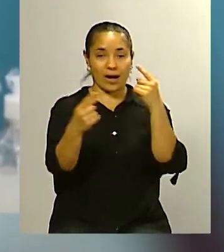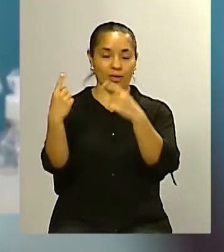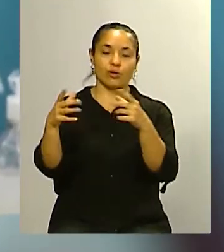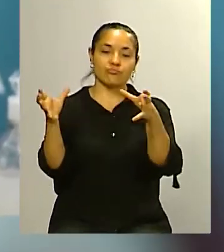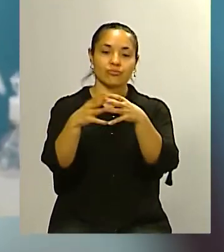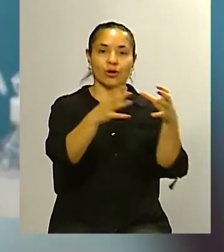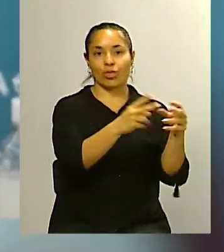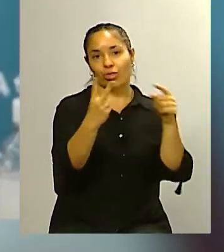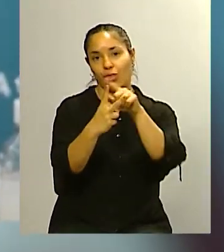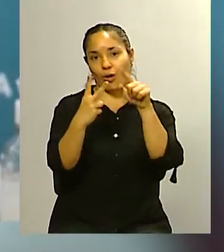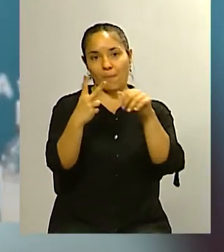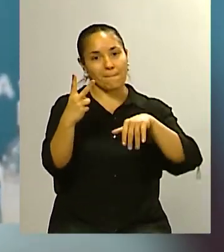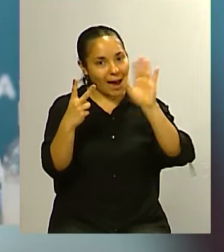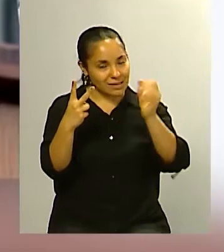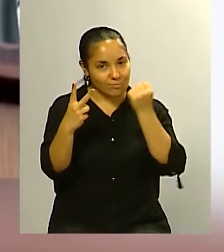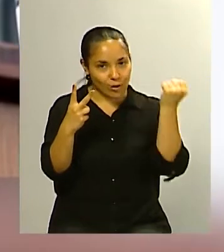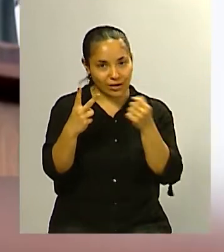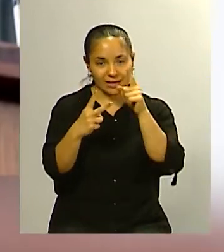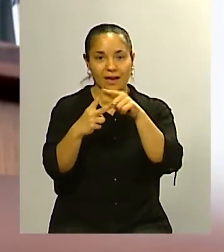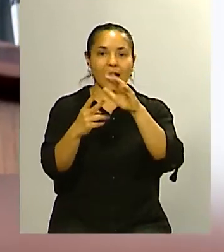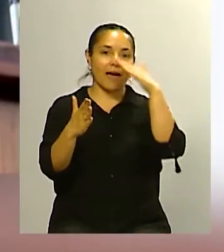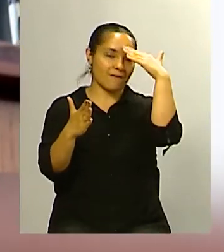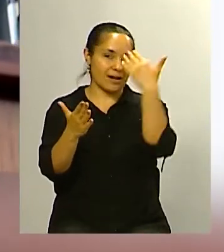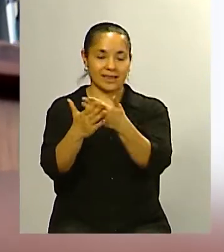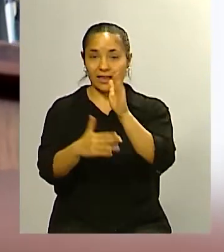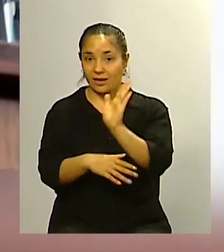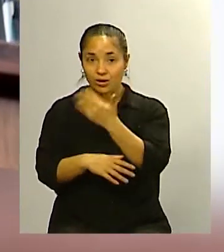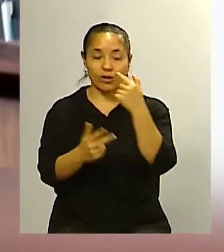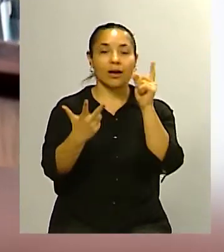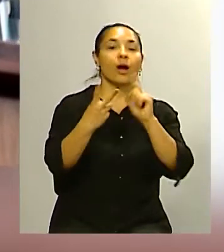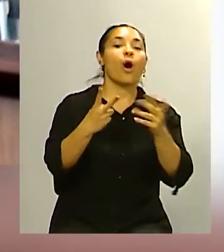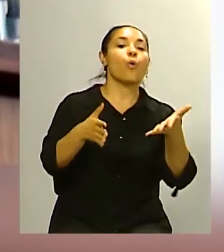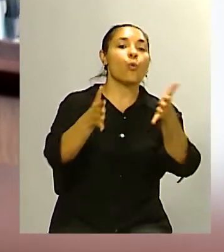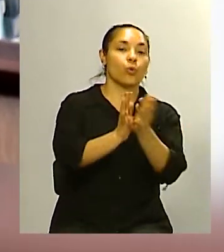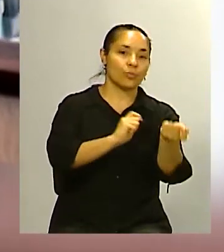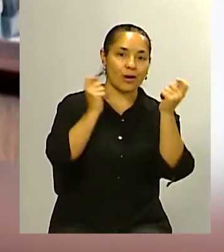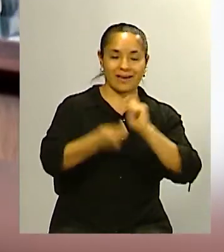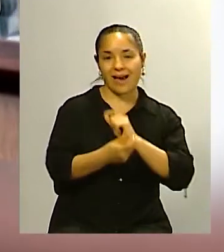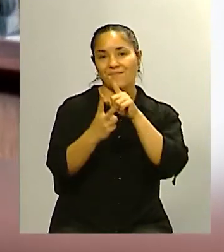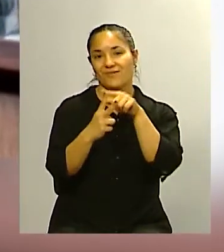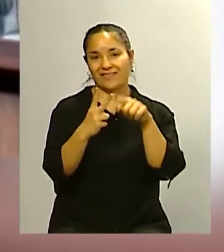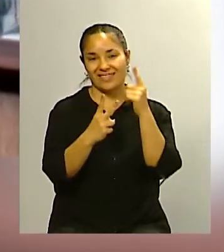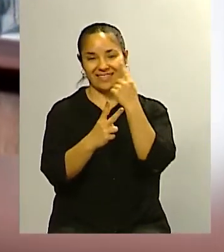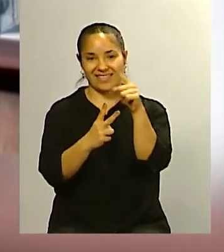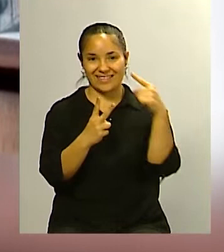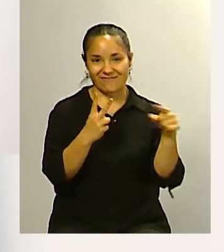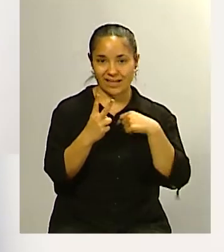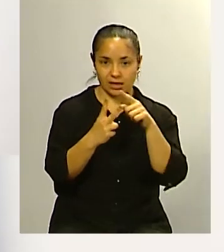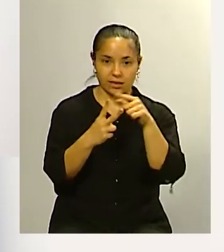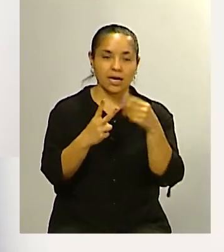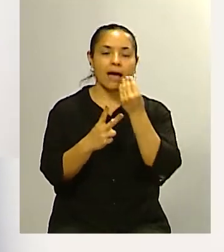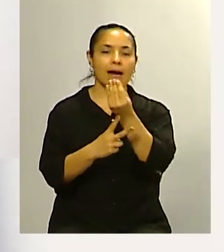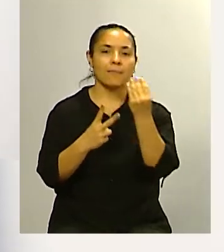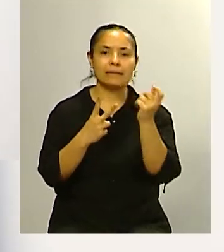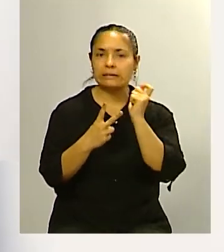principales al menos lo que estamos hablando del frente de todos y de puntos por el cambio obviamente en unos